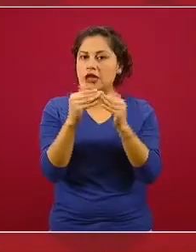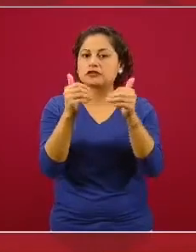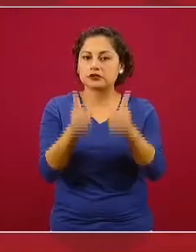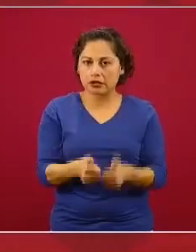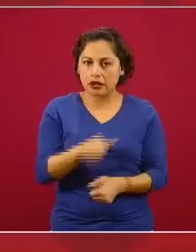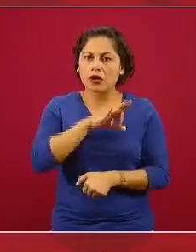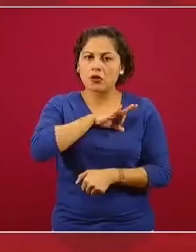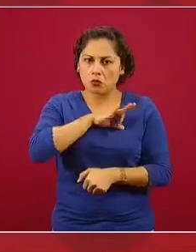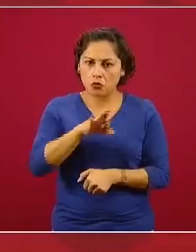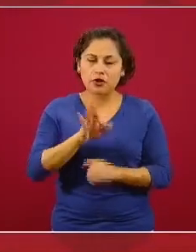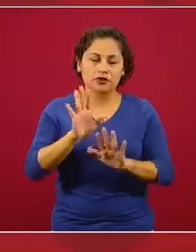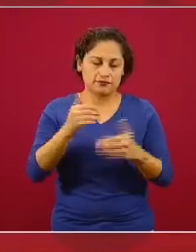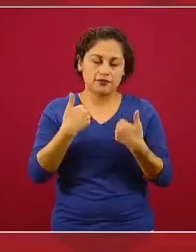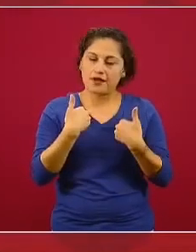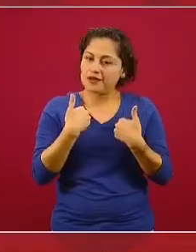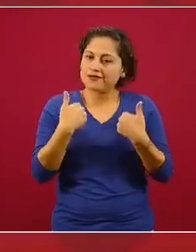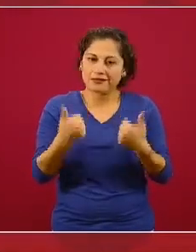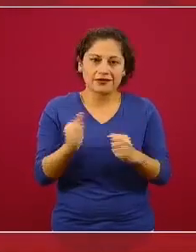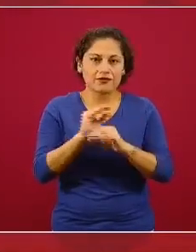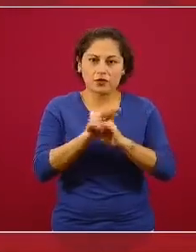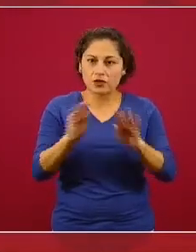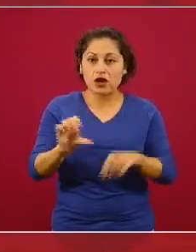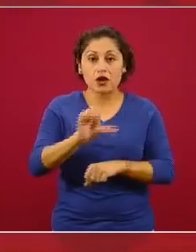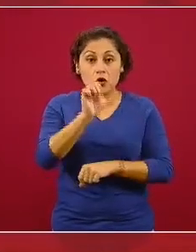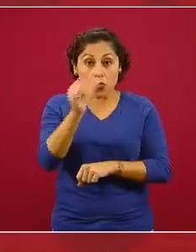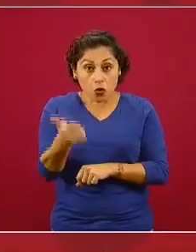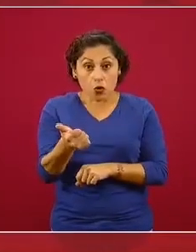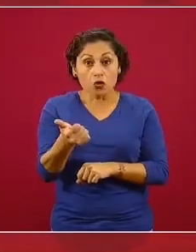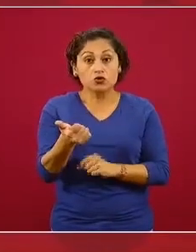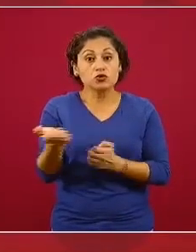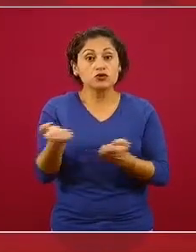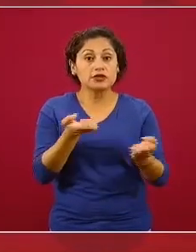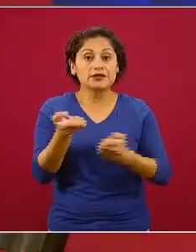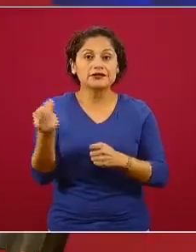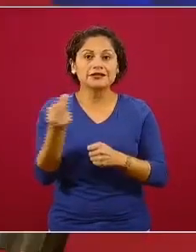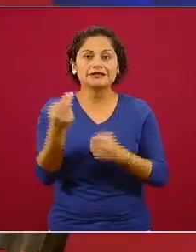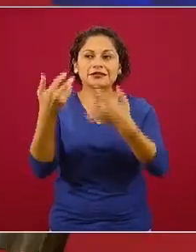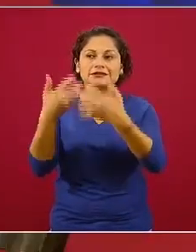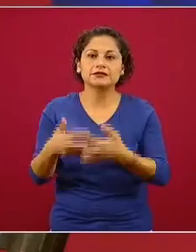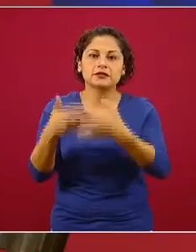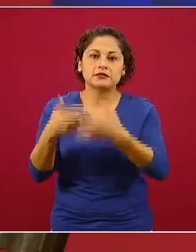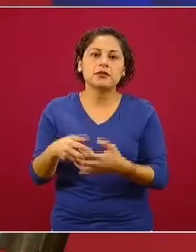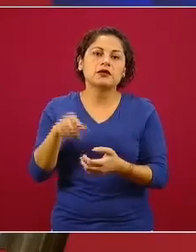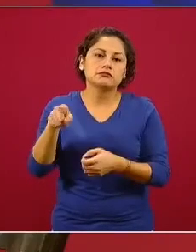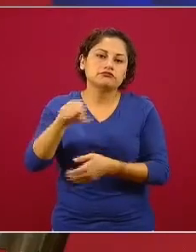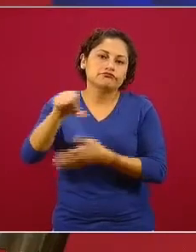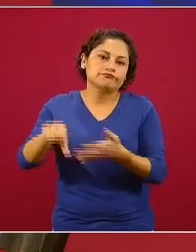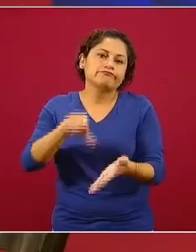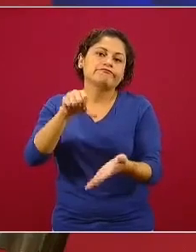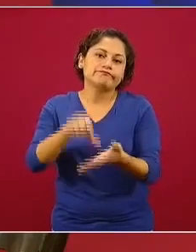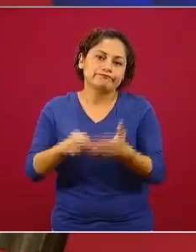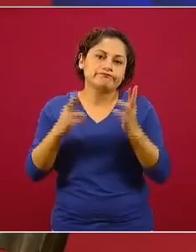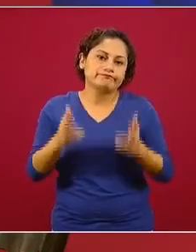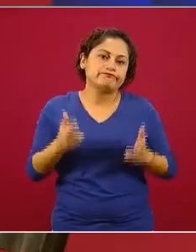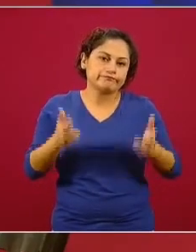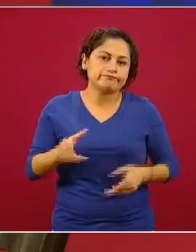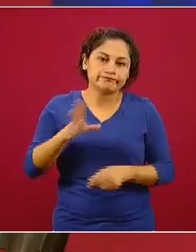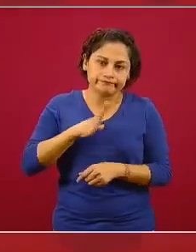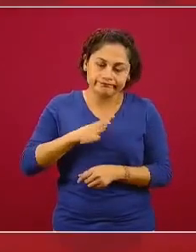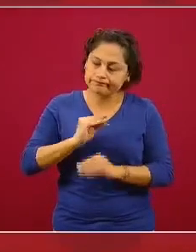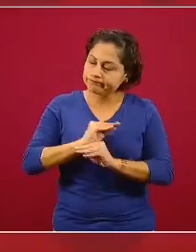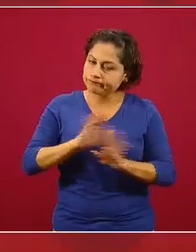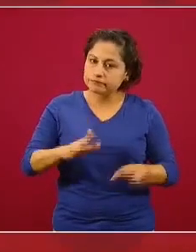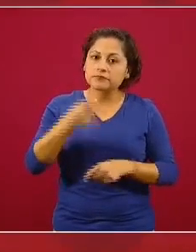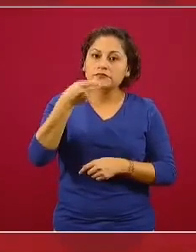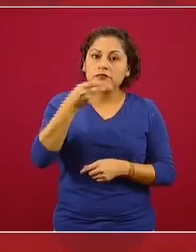consciente que no todos se pueden hacer porque algunos requieren un equipamiento específico que está en las unidades de rehabilitación. Y sobre la idea de